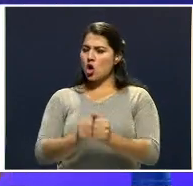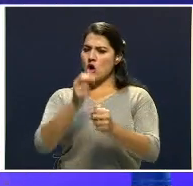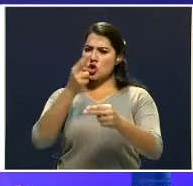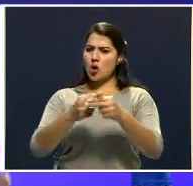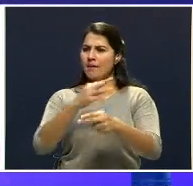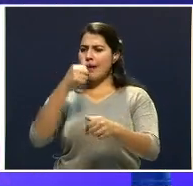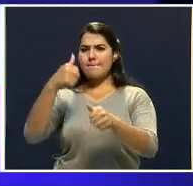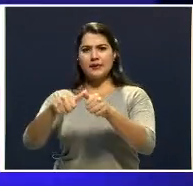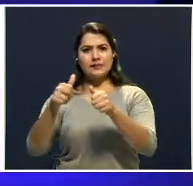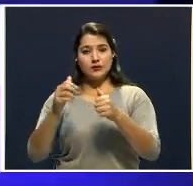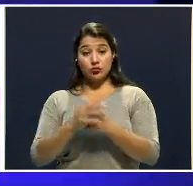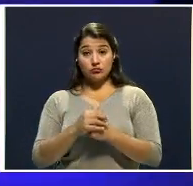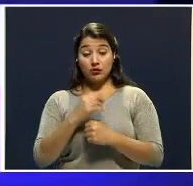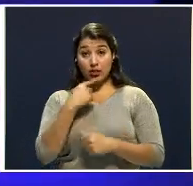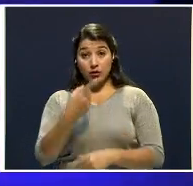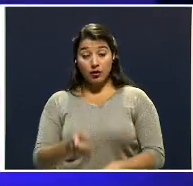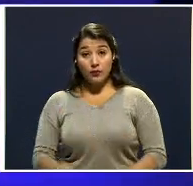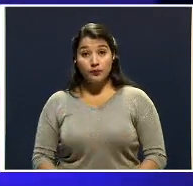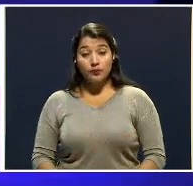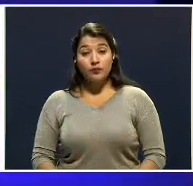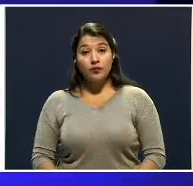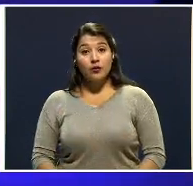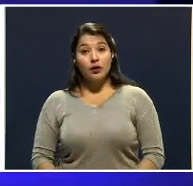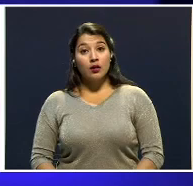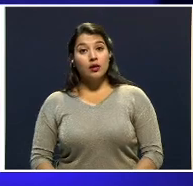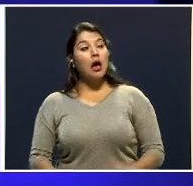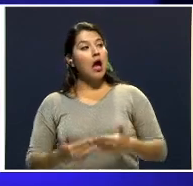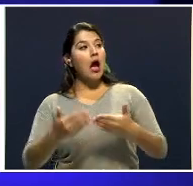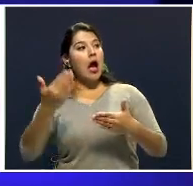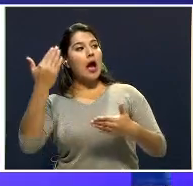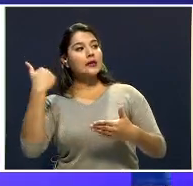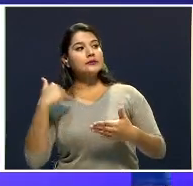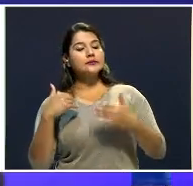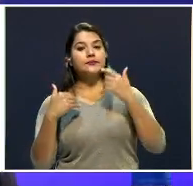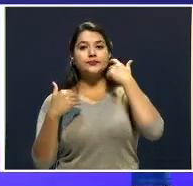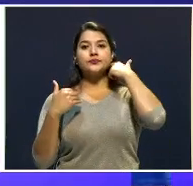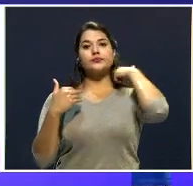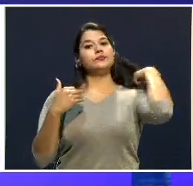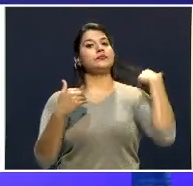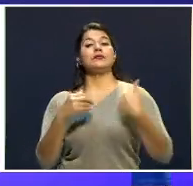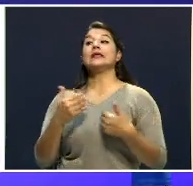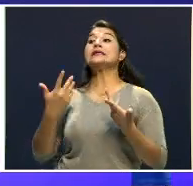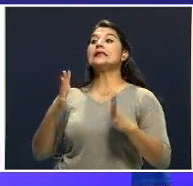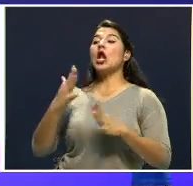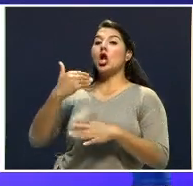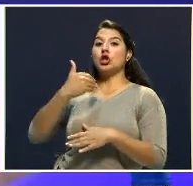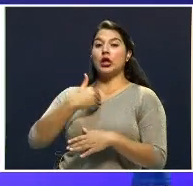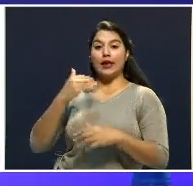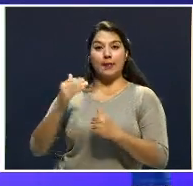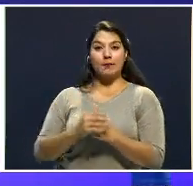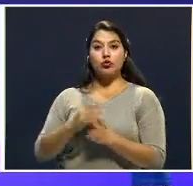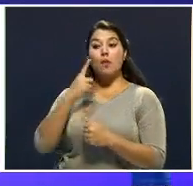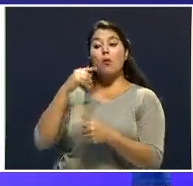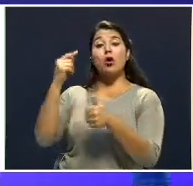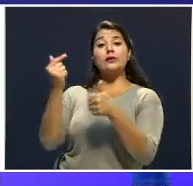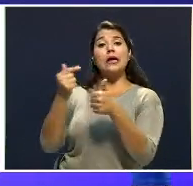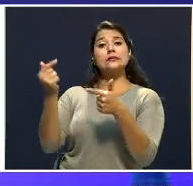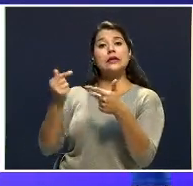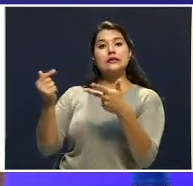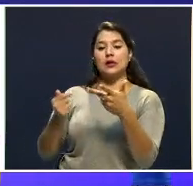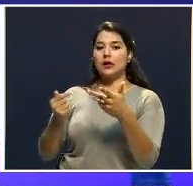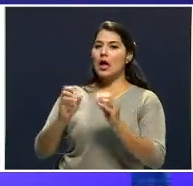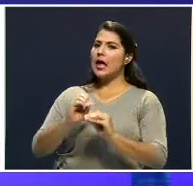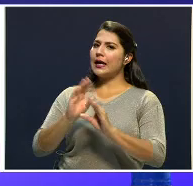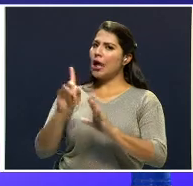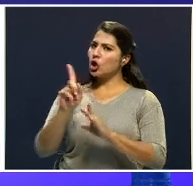apellidos, lo dijo en aquella época. Lo en la época. En la época. Este es, por esto y esto y esto. Claro, no dijo